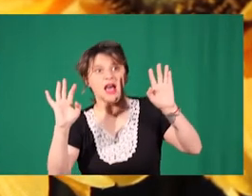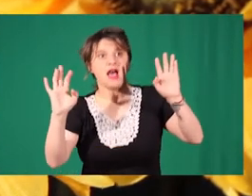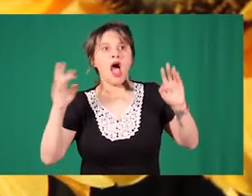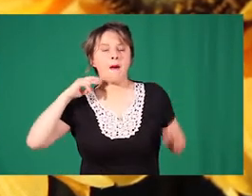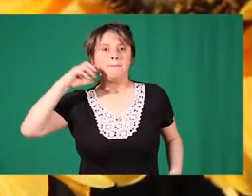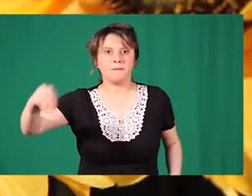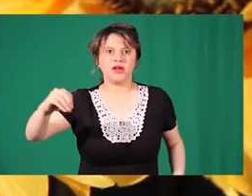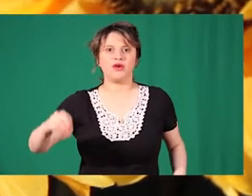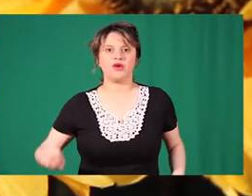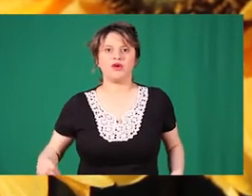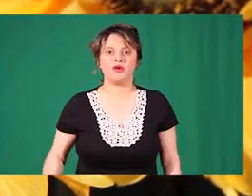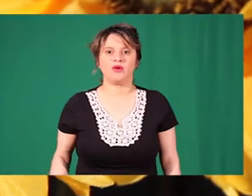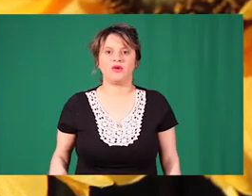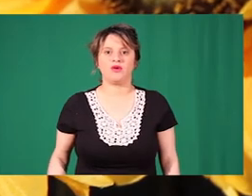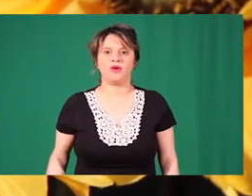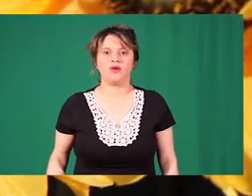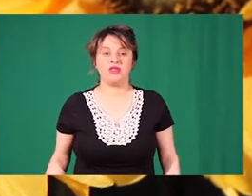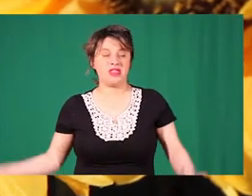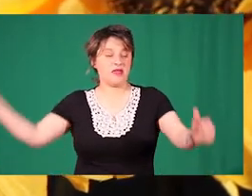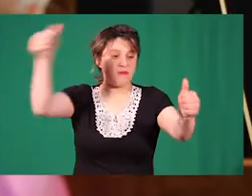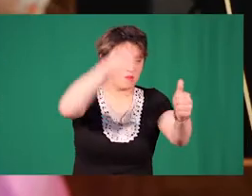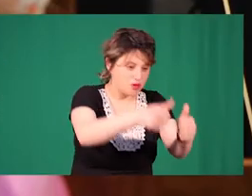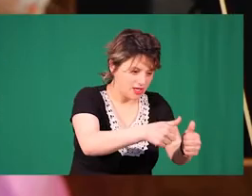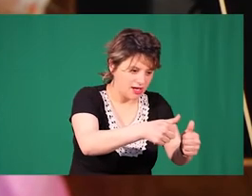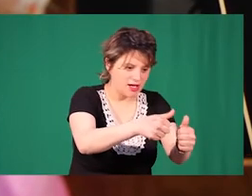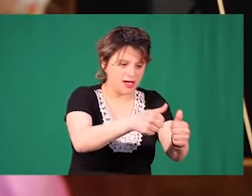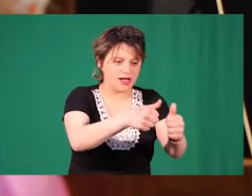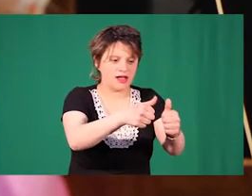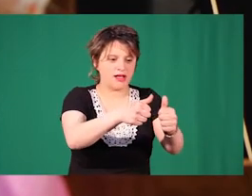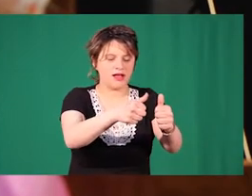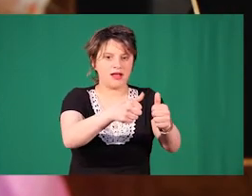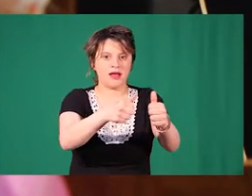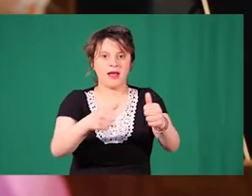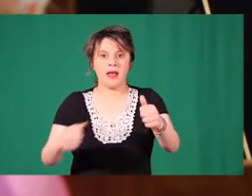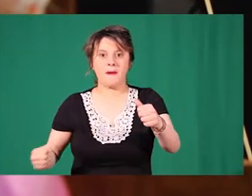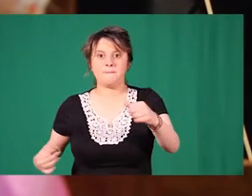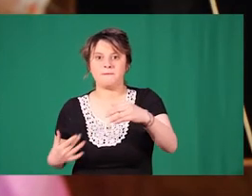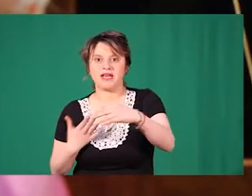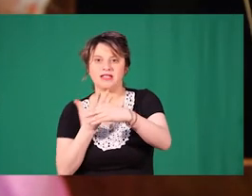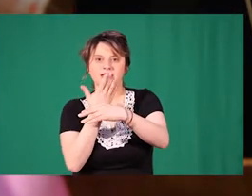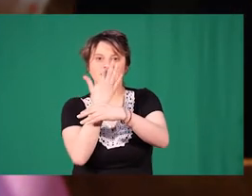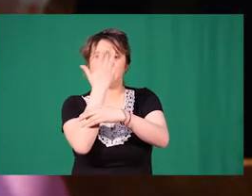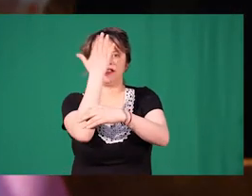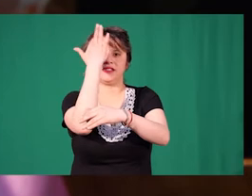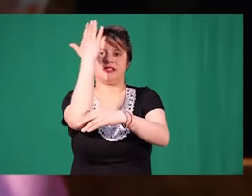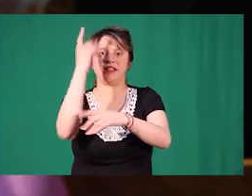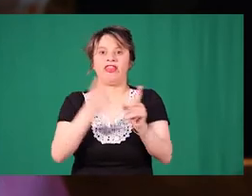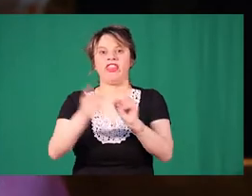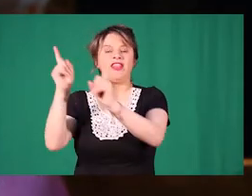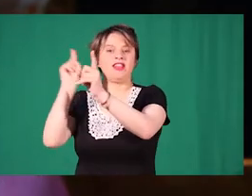Pero de pronto Cuando ya la tenía muy, pero muy cerca Aparece detrás de la abejita